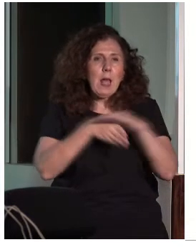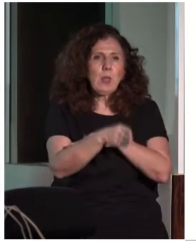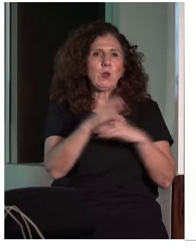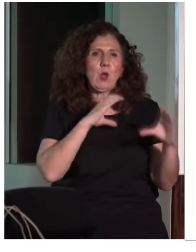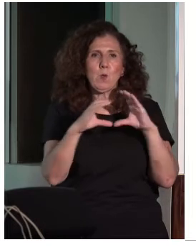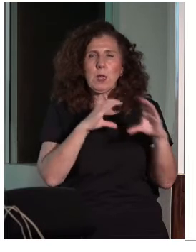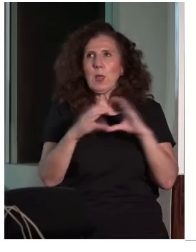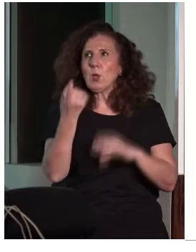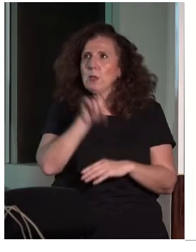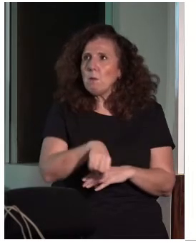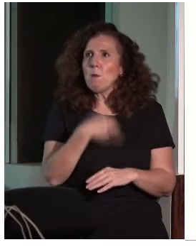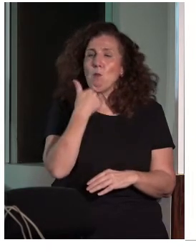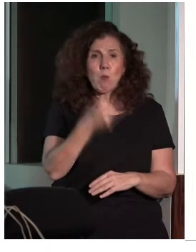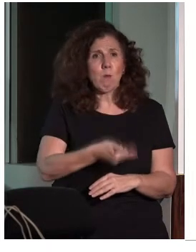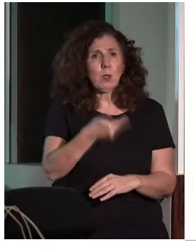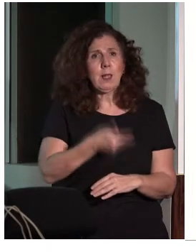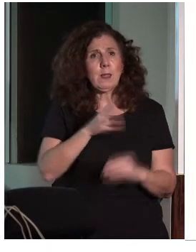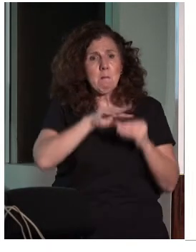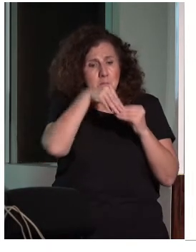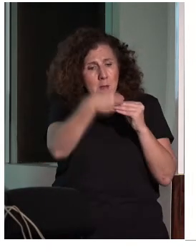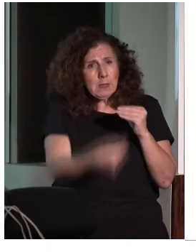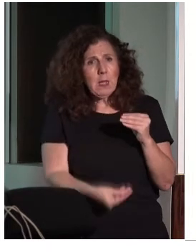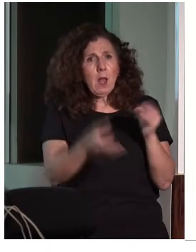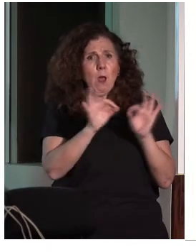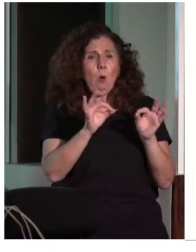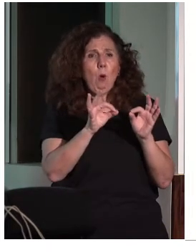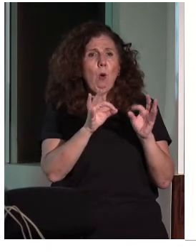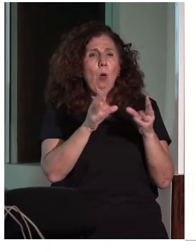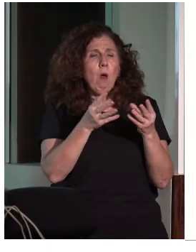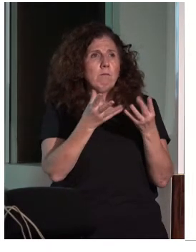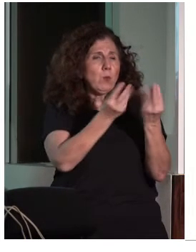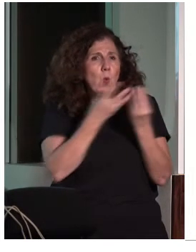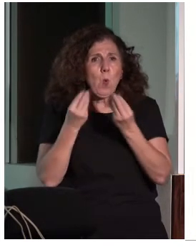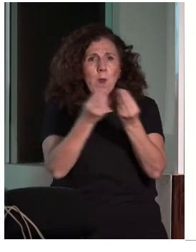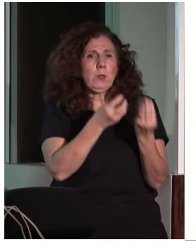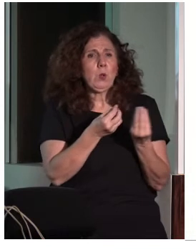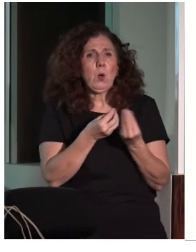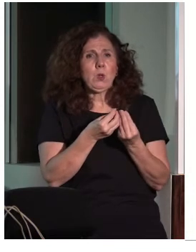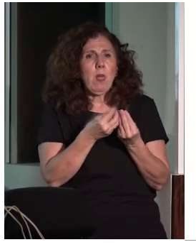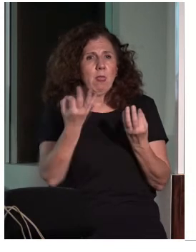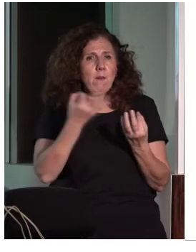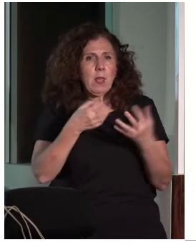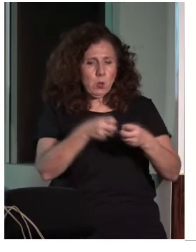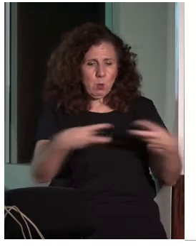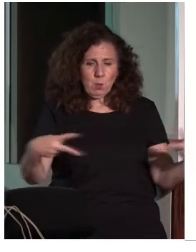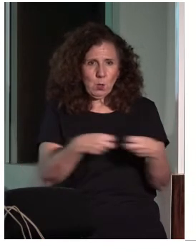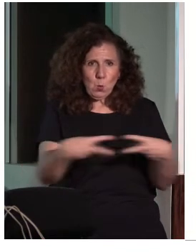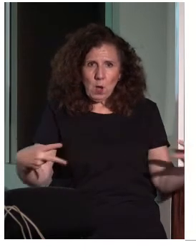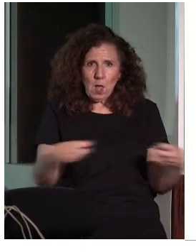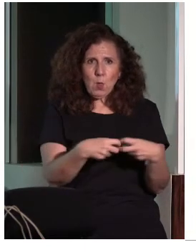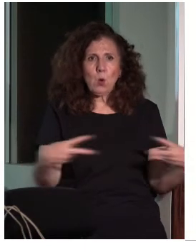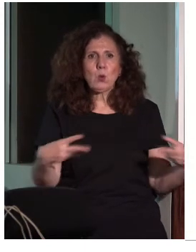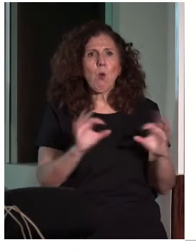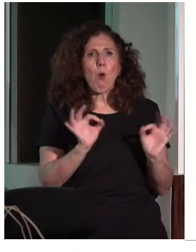pues, sería interesante que todos los materiales audiovisuales estuvieran subtitulados, que las locuciones que todas las personas escuchamos